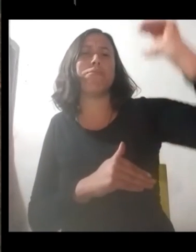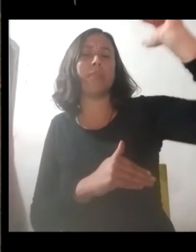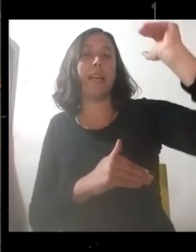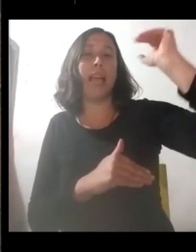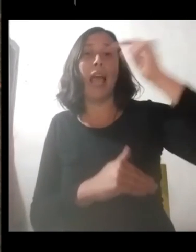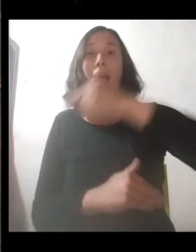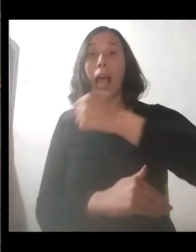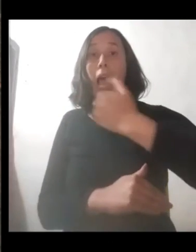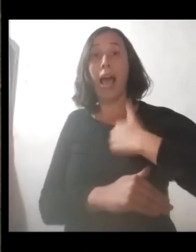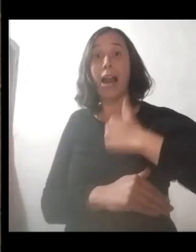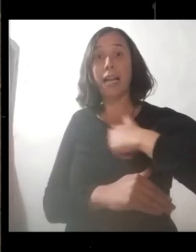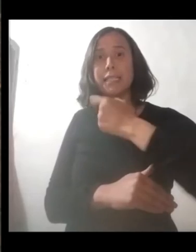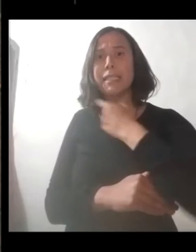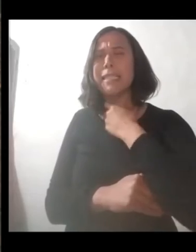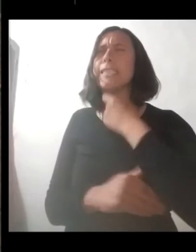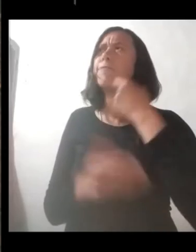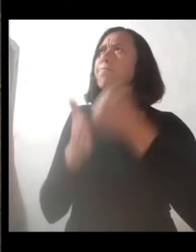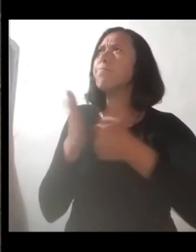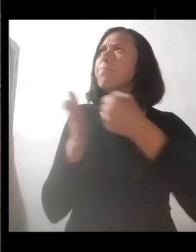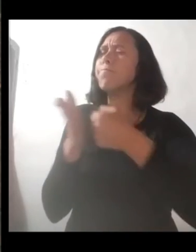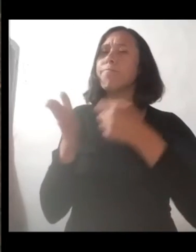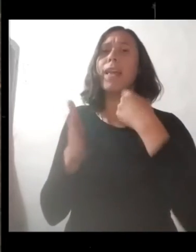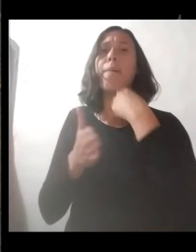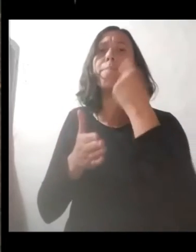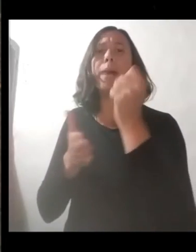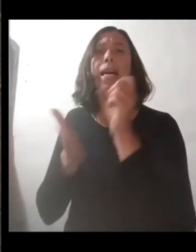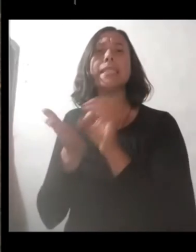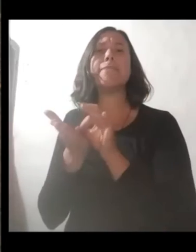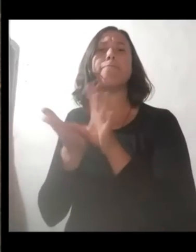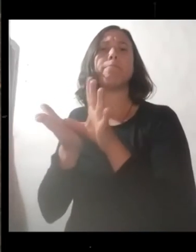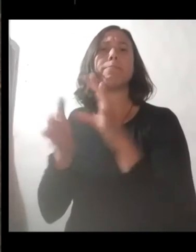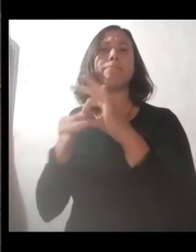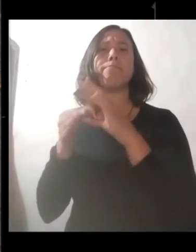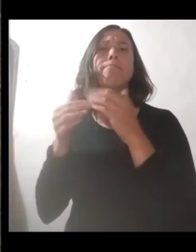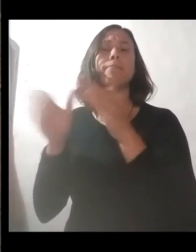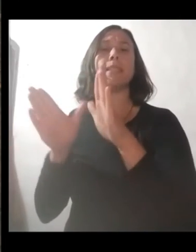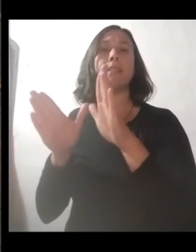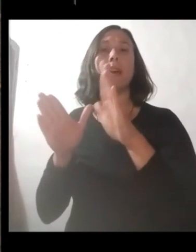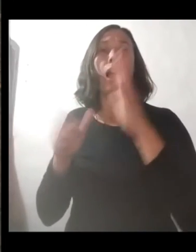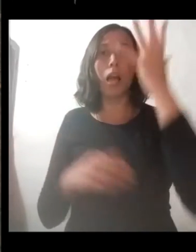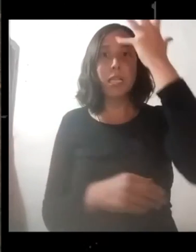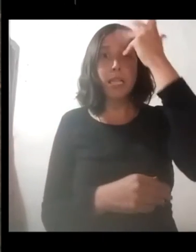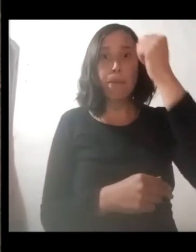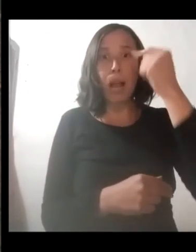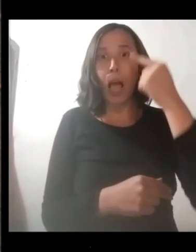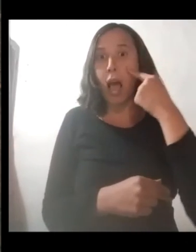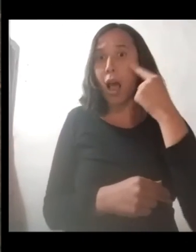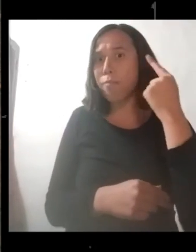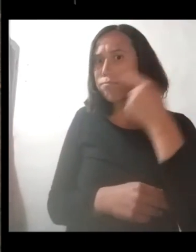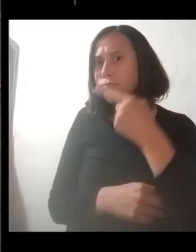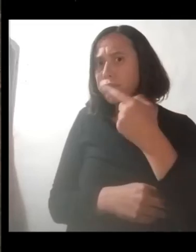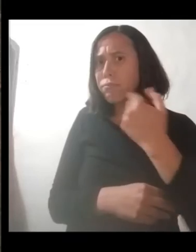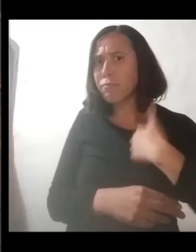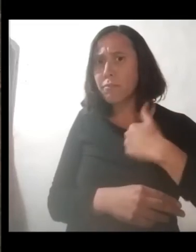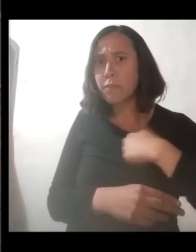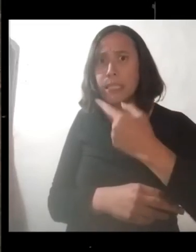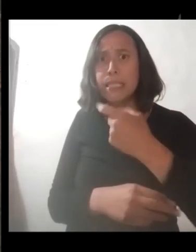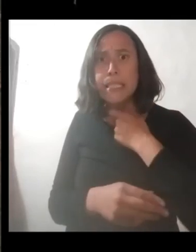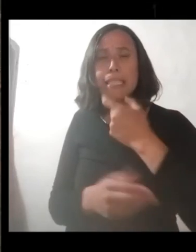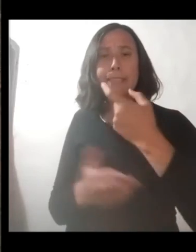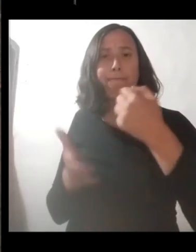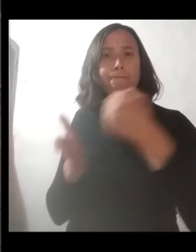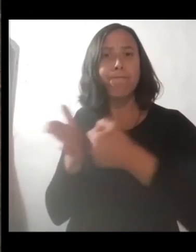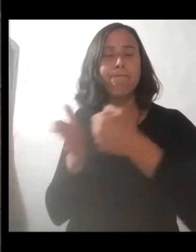ser libre de los españoles. Él se entera de la situación que estaba pasando en el virreinato del Río de la